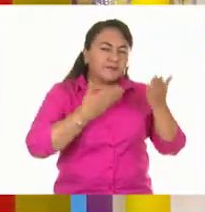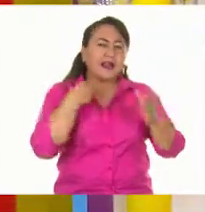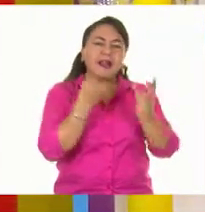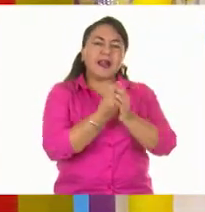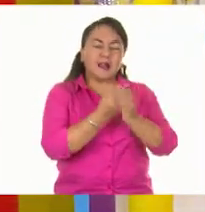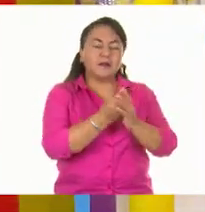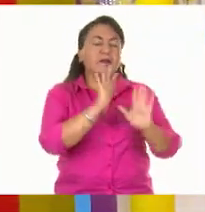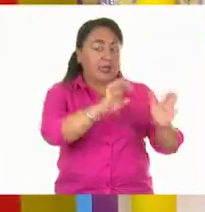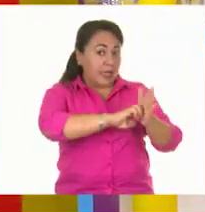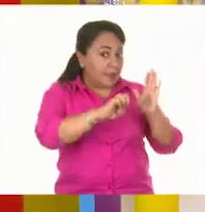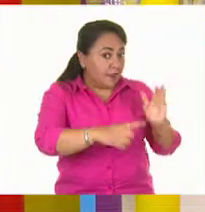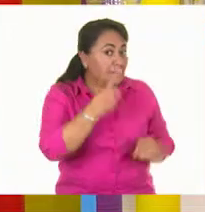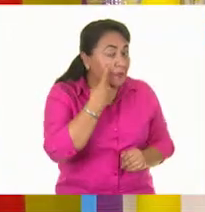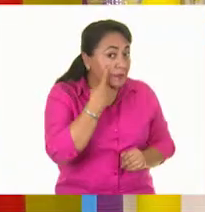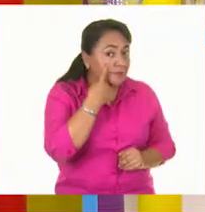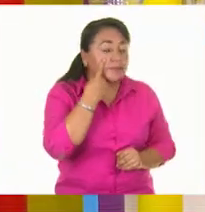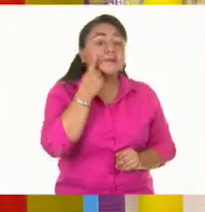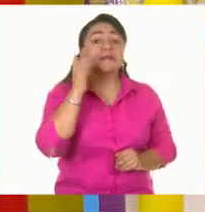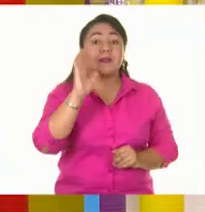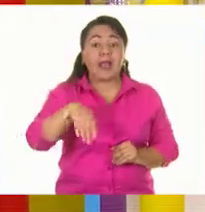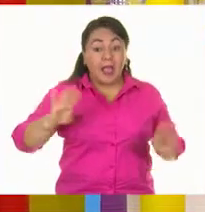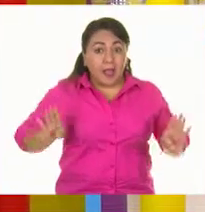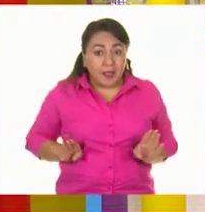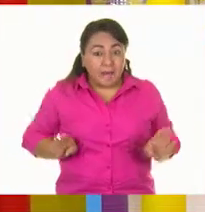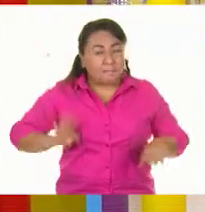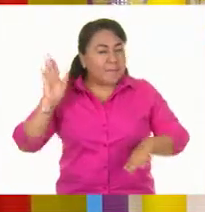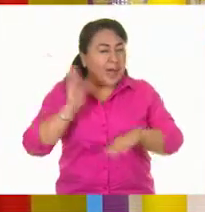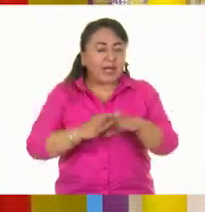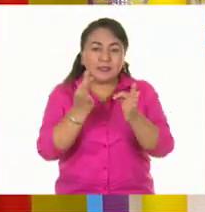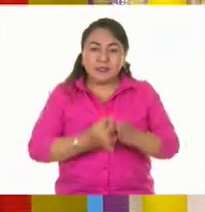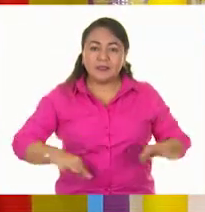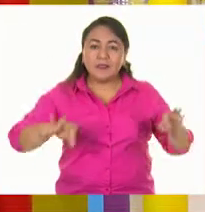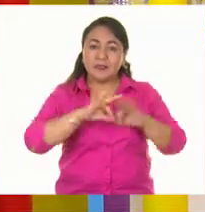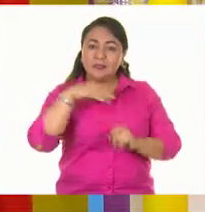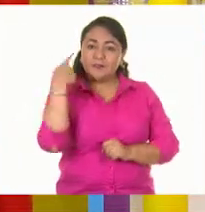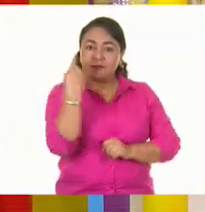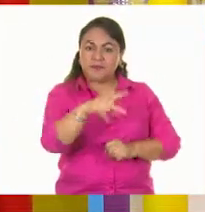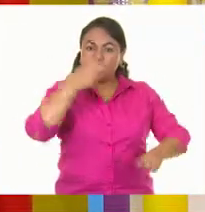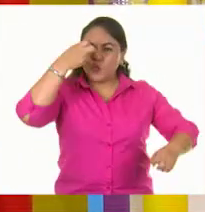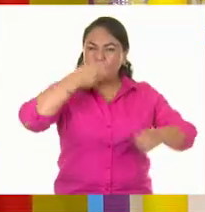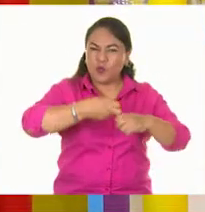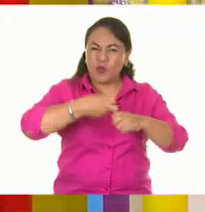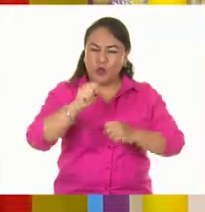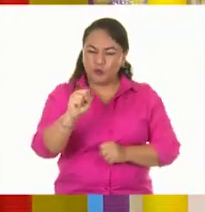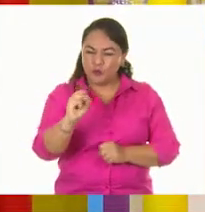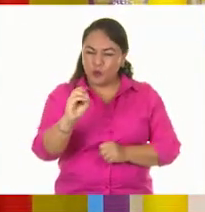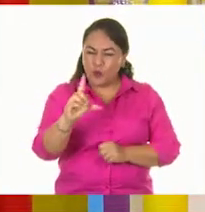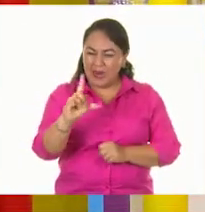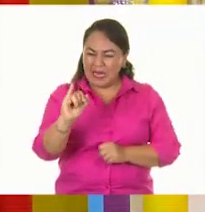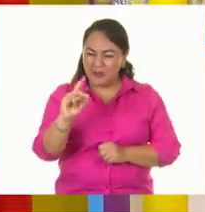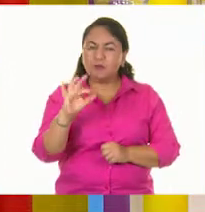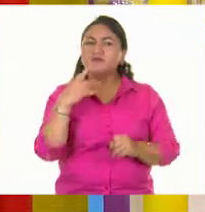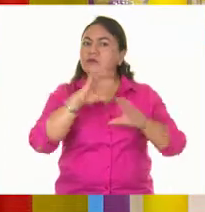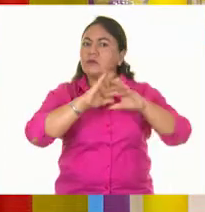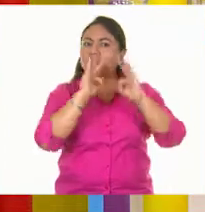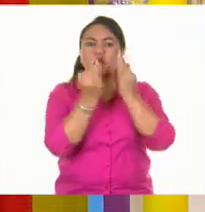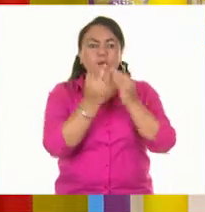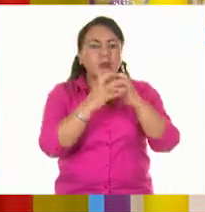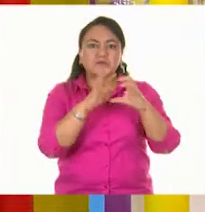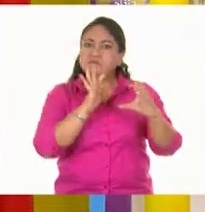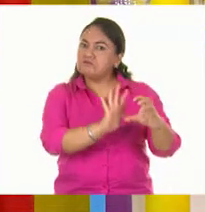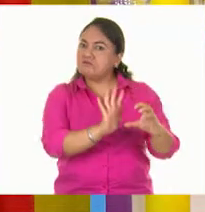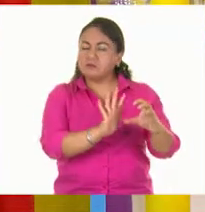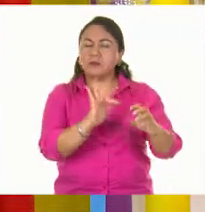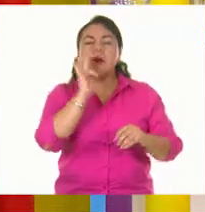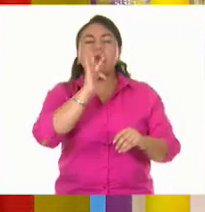anteriores! Por ejemplo, las características principales de los sólidos son que tienen una forma definida. Muy bien. Y que si